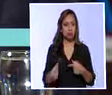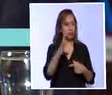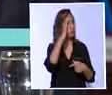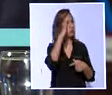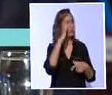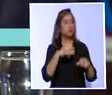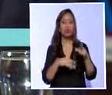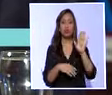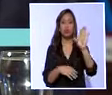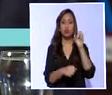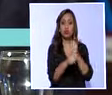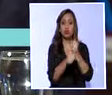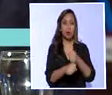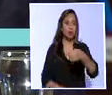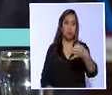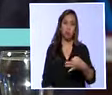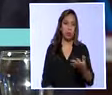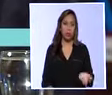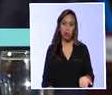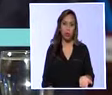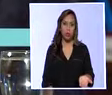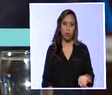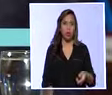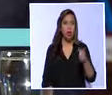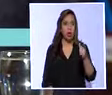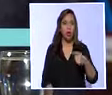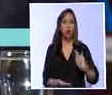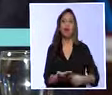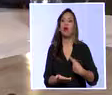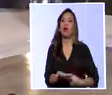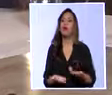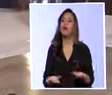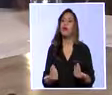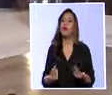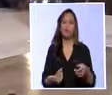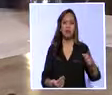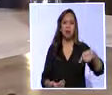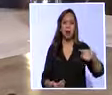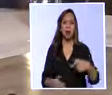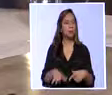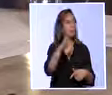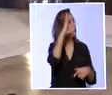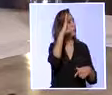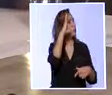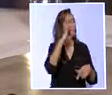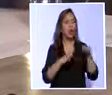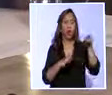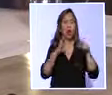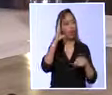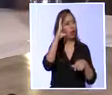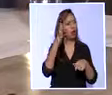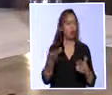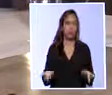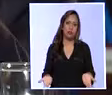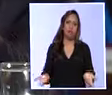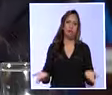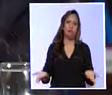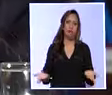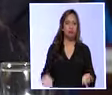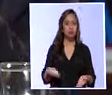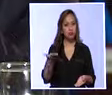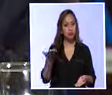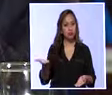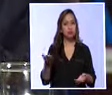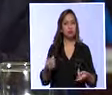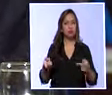de su fusión y era nada menos que el juez de cuentas nacional. En esta etapa de entrega de pruebas de cargo y descargo, Cárdenas mantiene